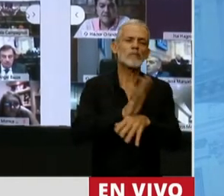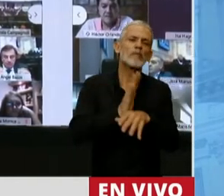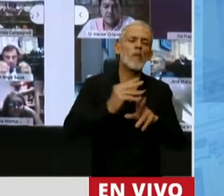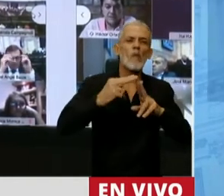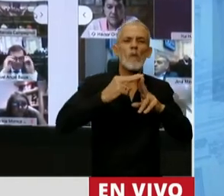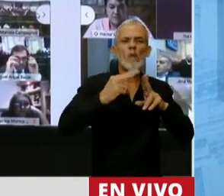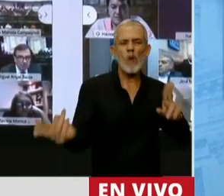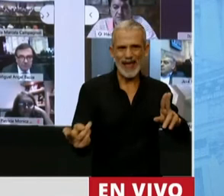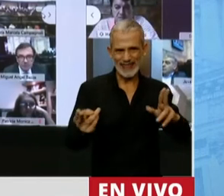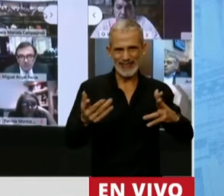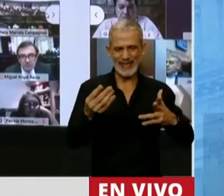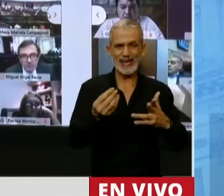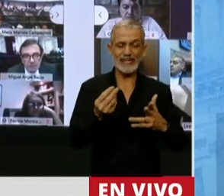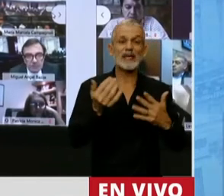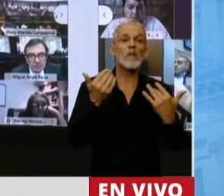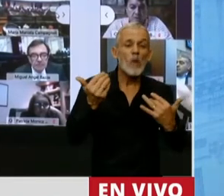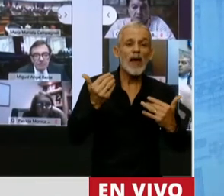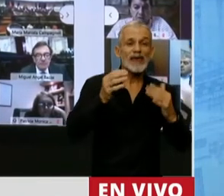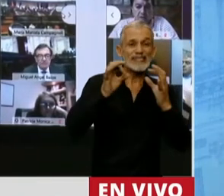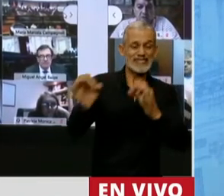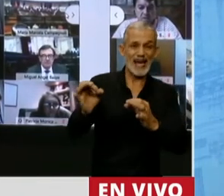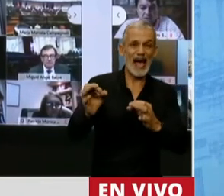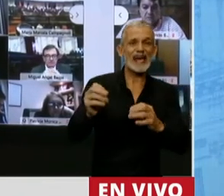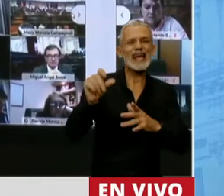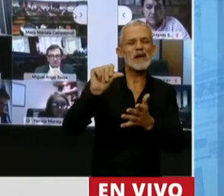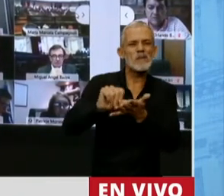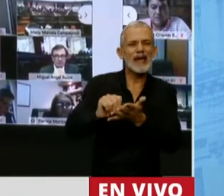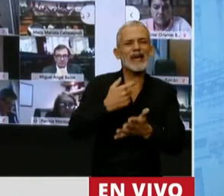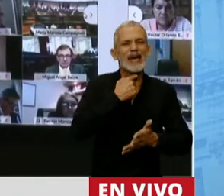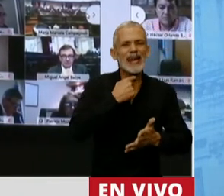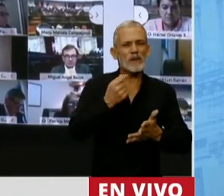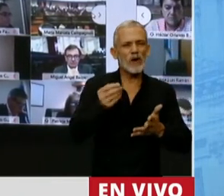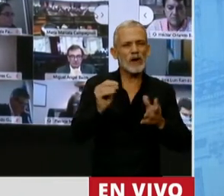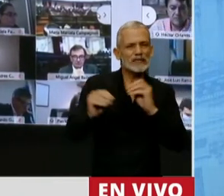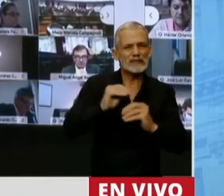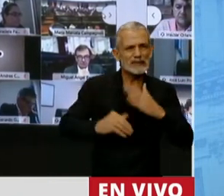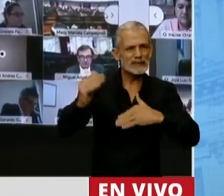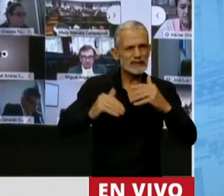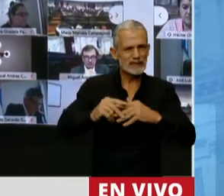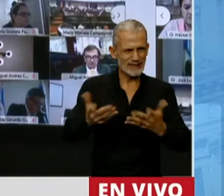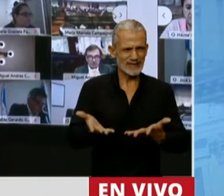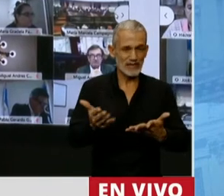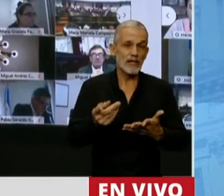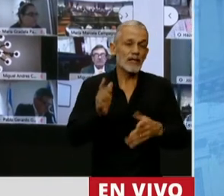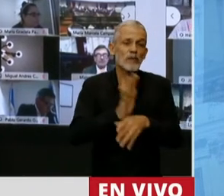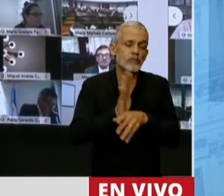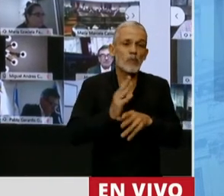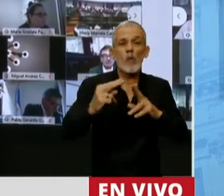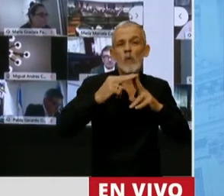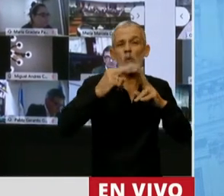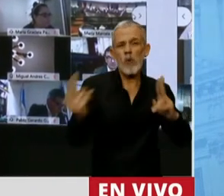entre lo que podíamos hacer y el país que queremos reconstruir. Dijo claramente, es un puesto,